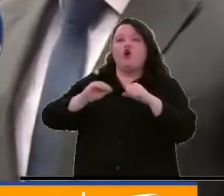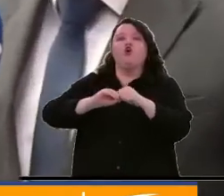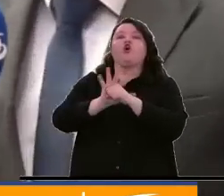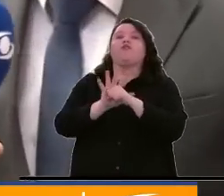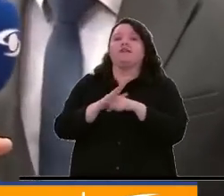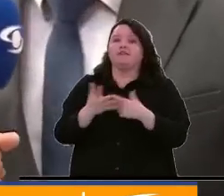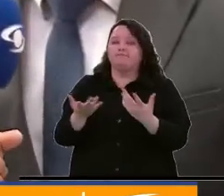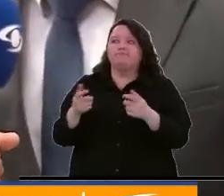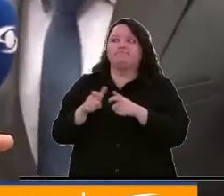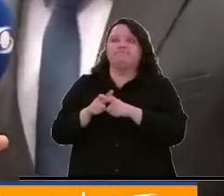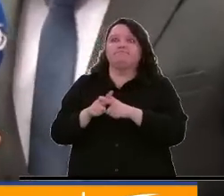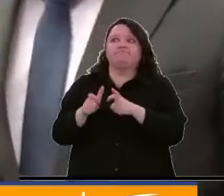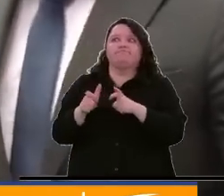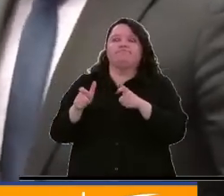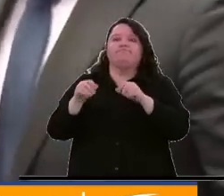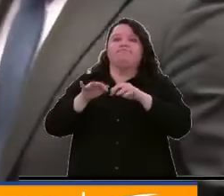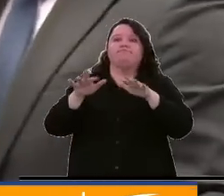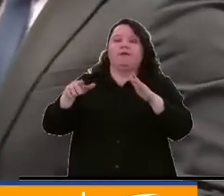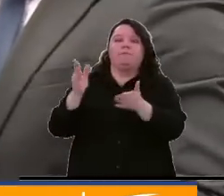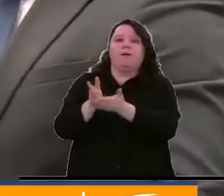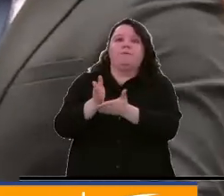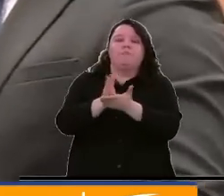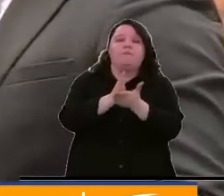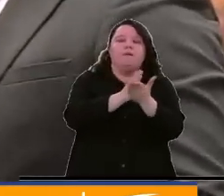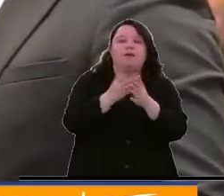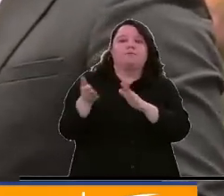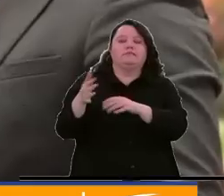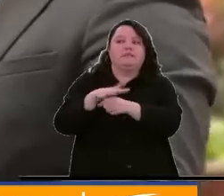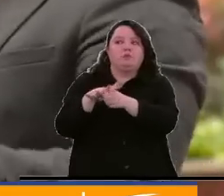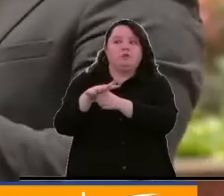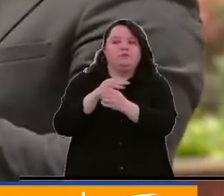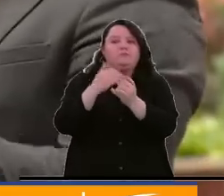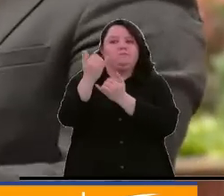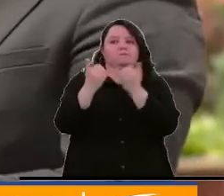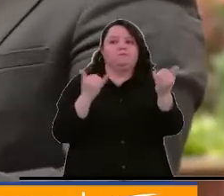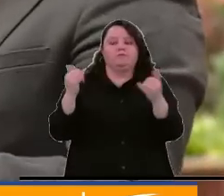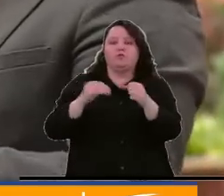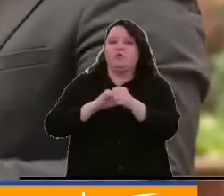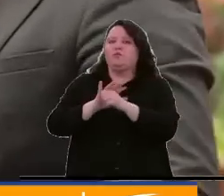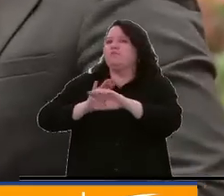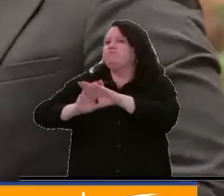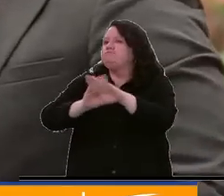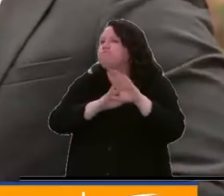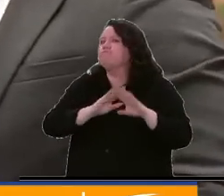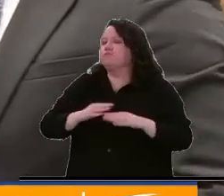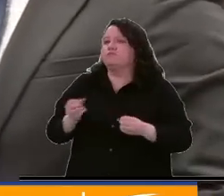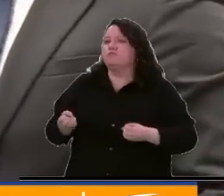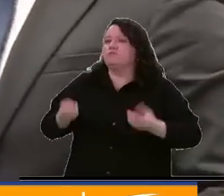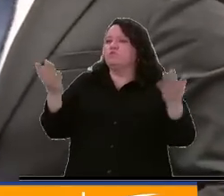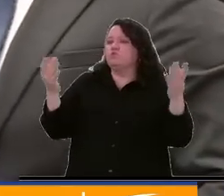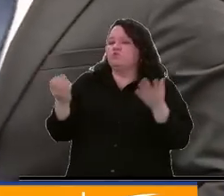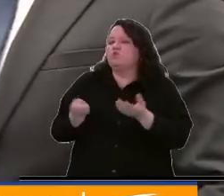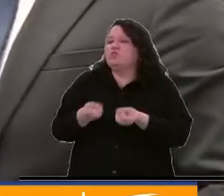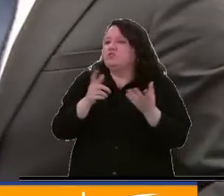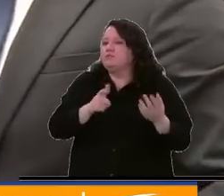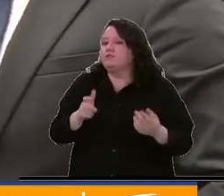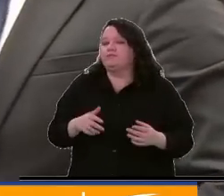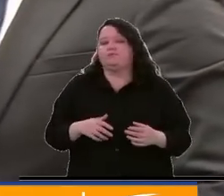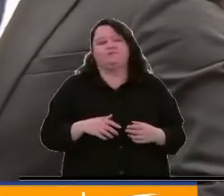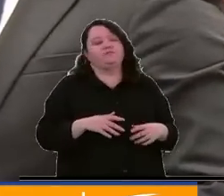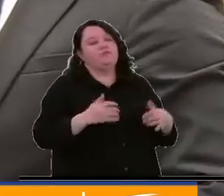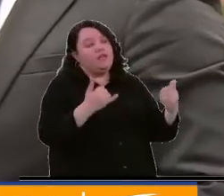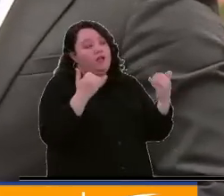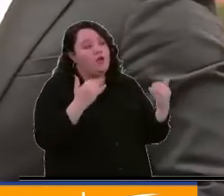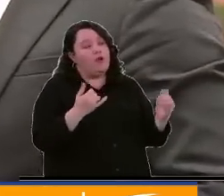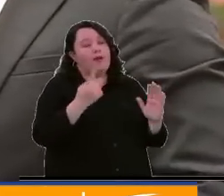que también sigue generando víctimas y sigue generando situaciones en el país. ¿Cuál es el llamado y qué cifras maneja? Actualmente estamos alrededor